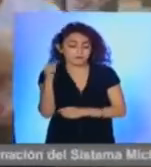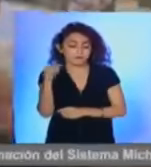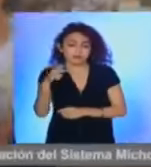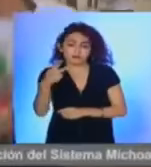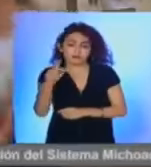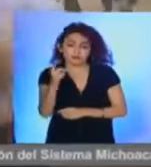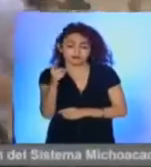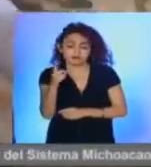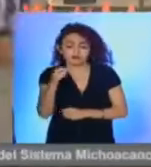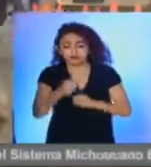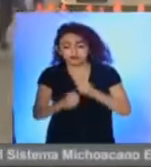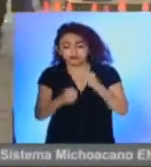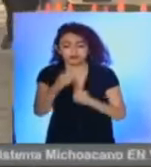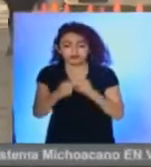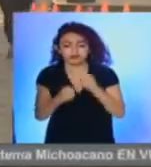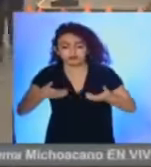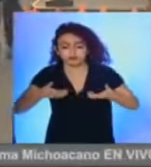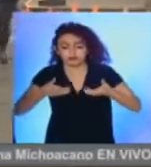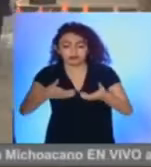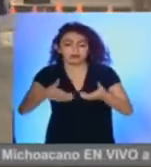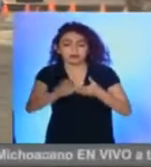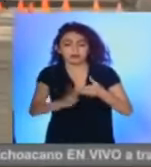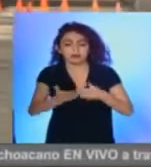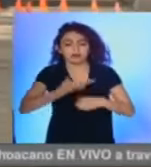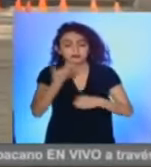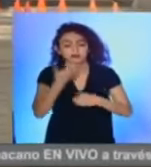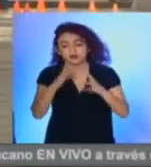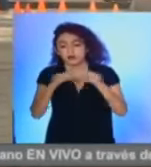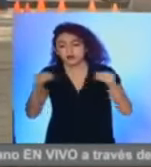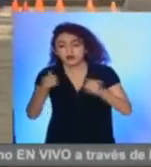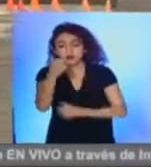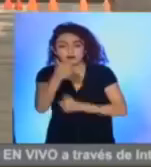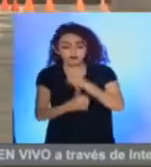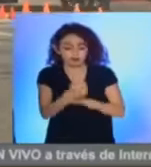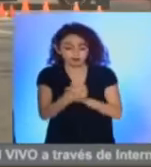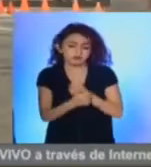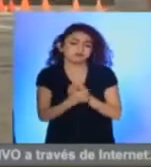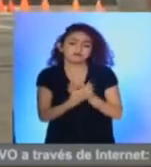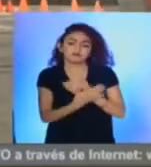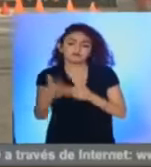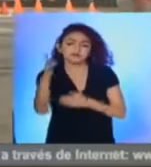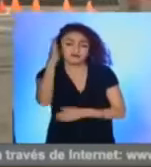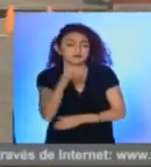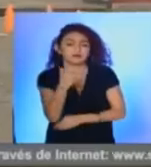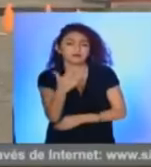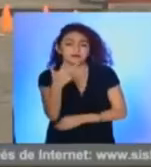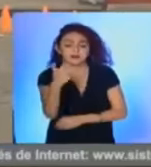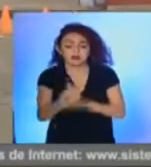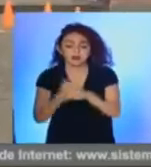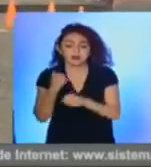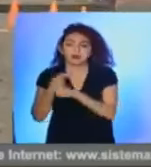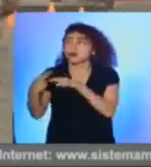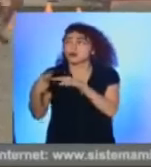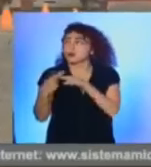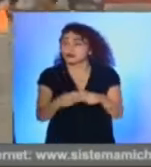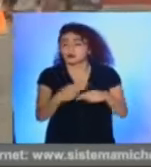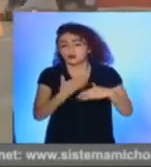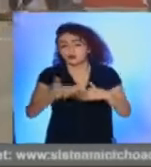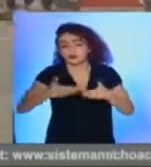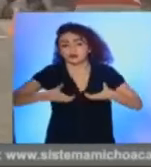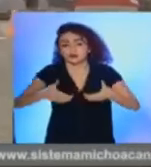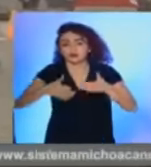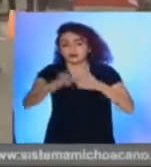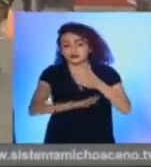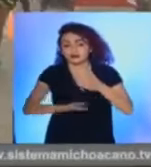diciembre un recorrido simbólico por la tradicional ruta de la desaparecida competencia que durante casi 58 años se realizó por las principales